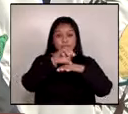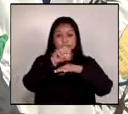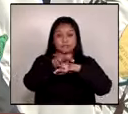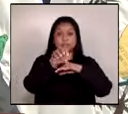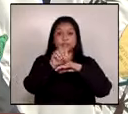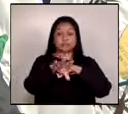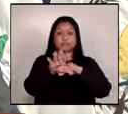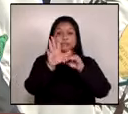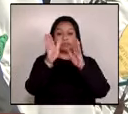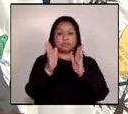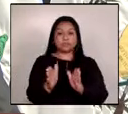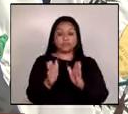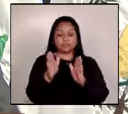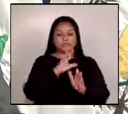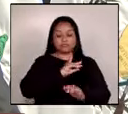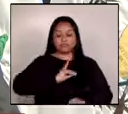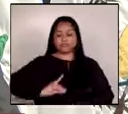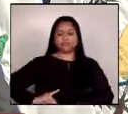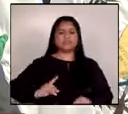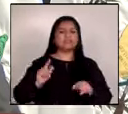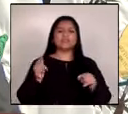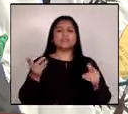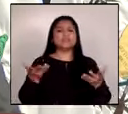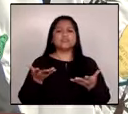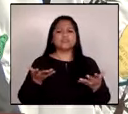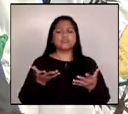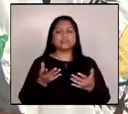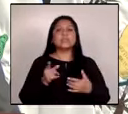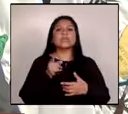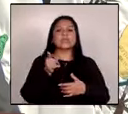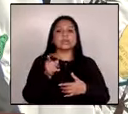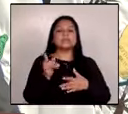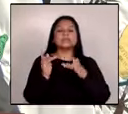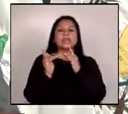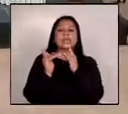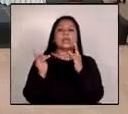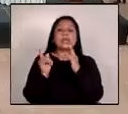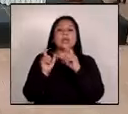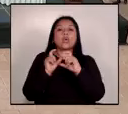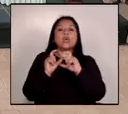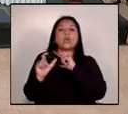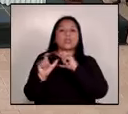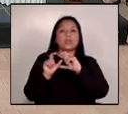son el puente de comunicación